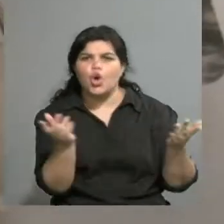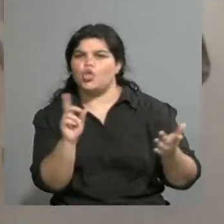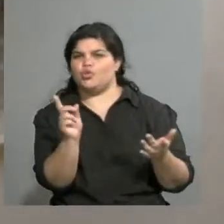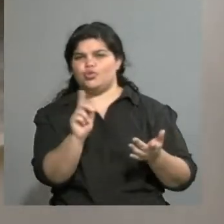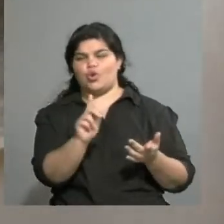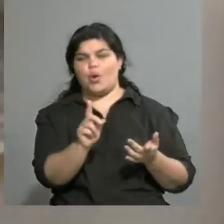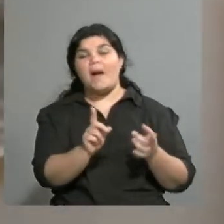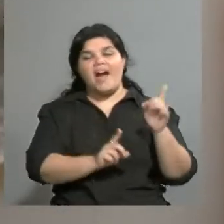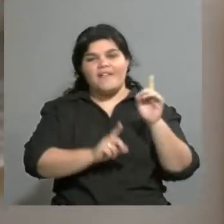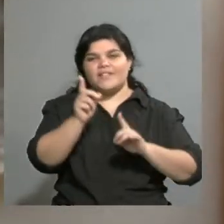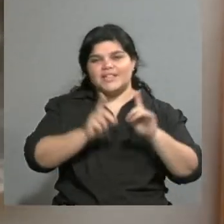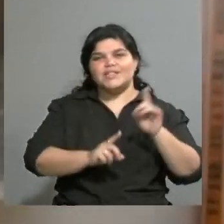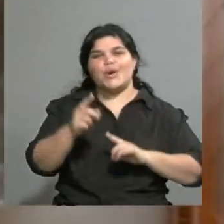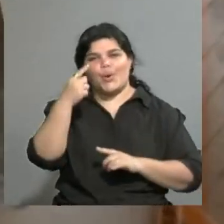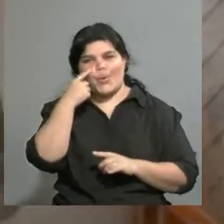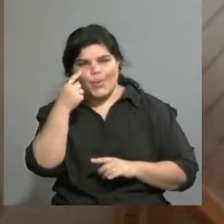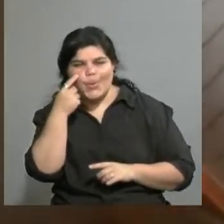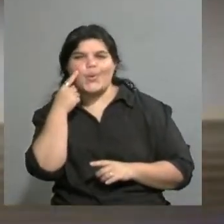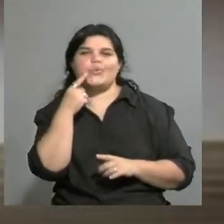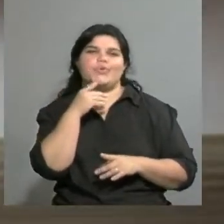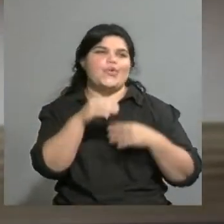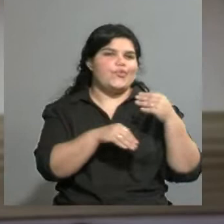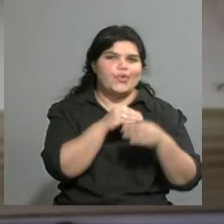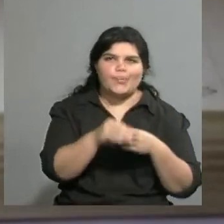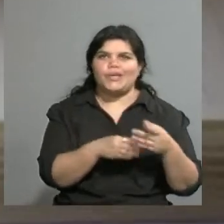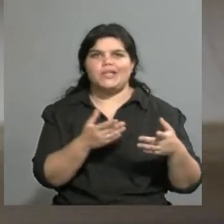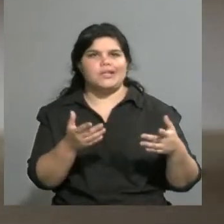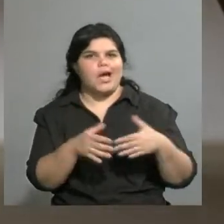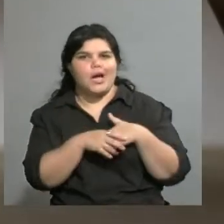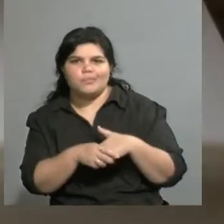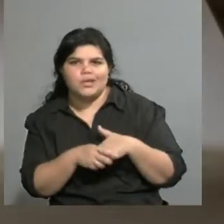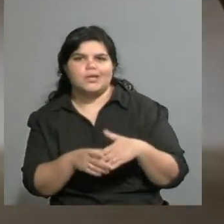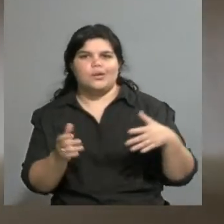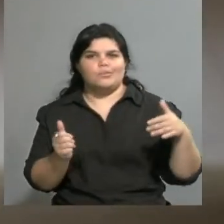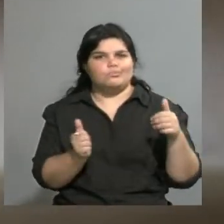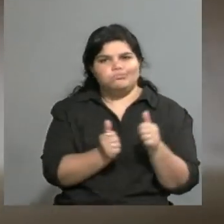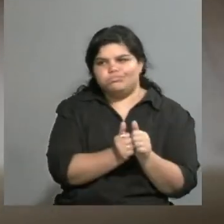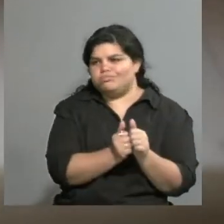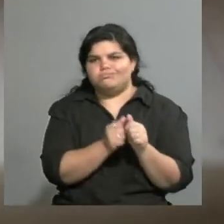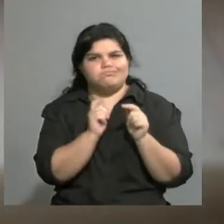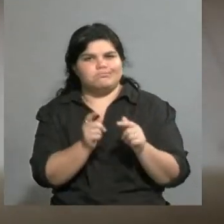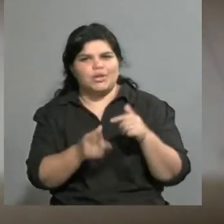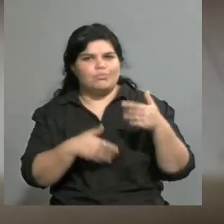tenemos alguien cerca que sí la ha atravesado.